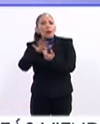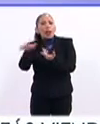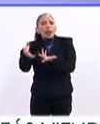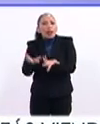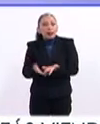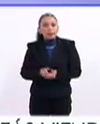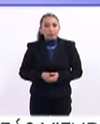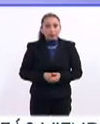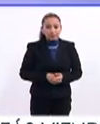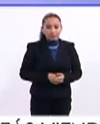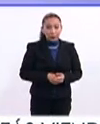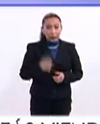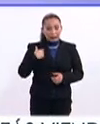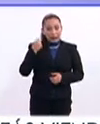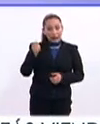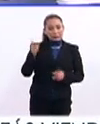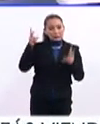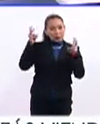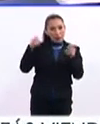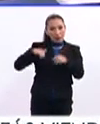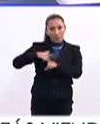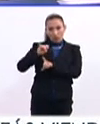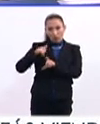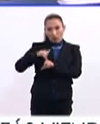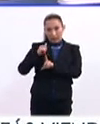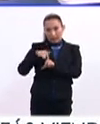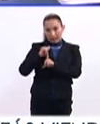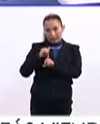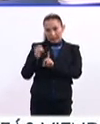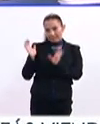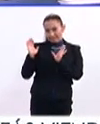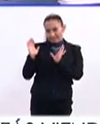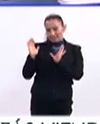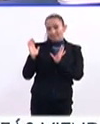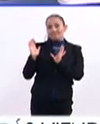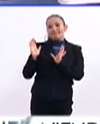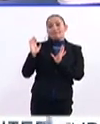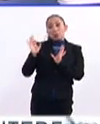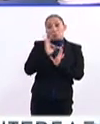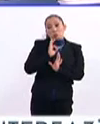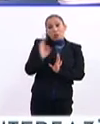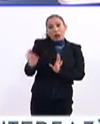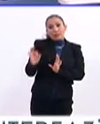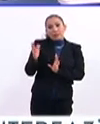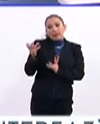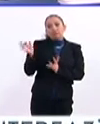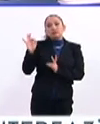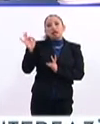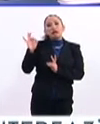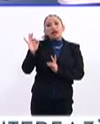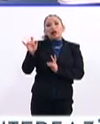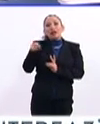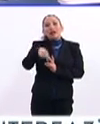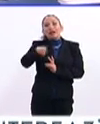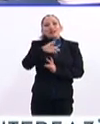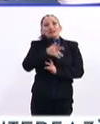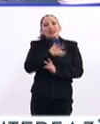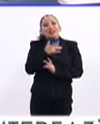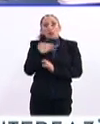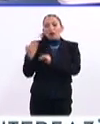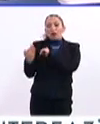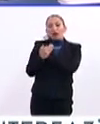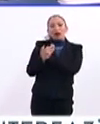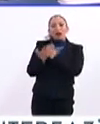años? Sin duda se trata de un tema de bullying, ¿no? O sea, puede también ser que no se sientan a lo mejor